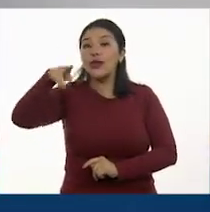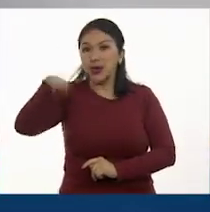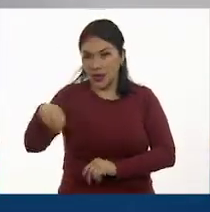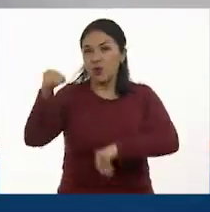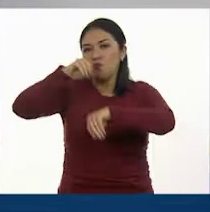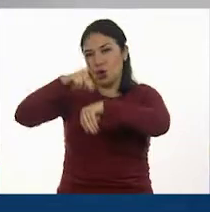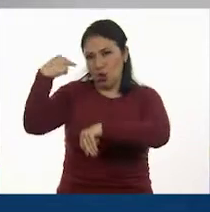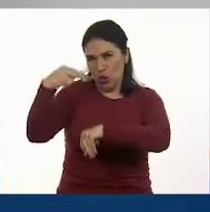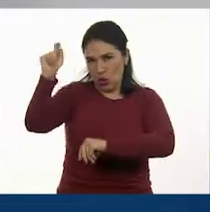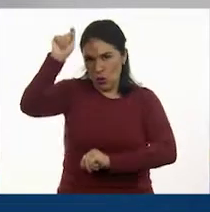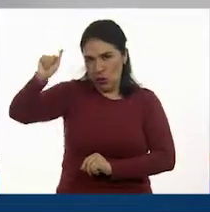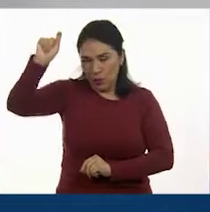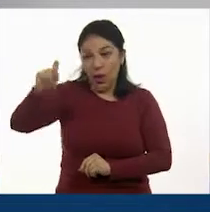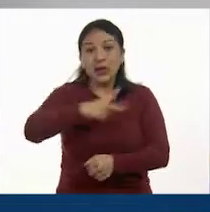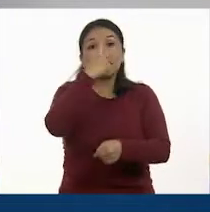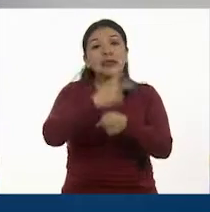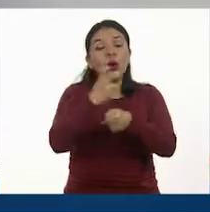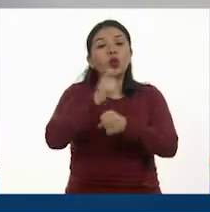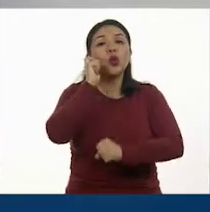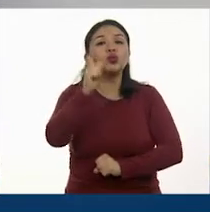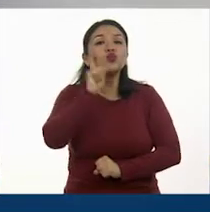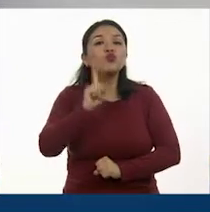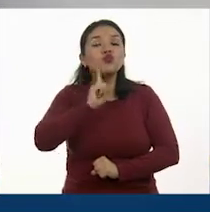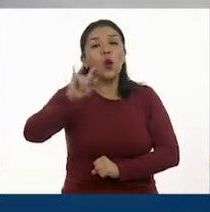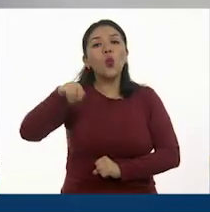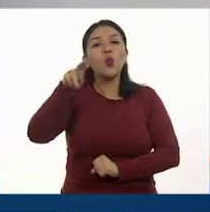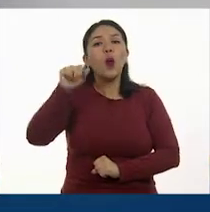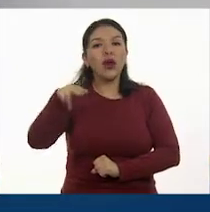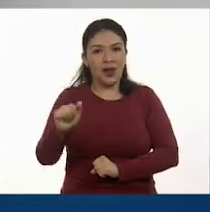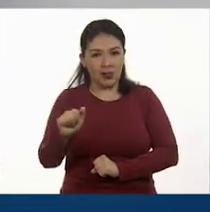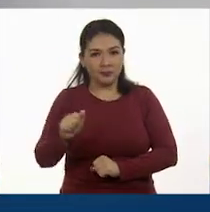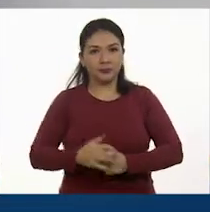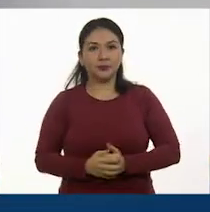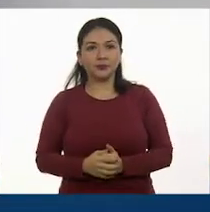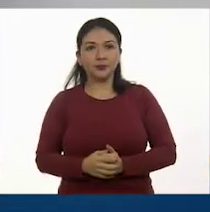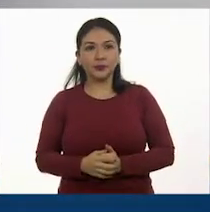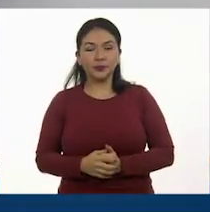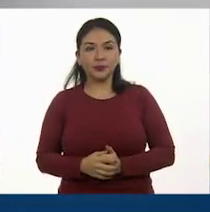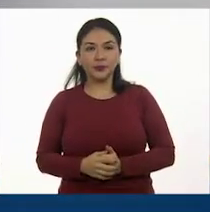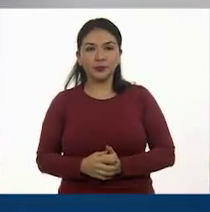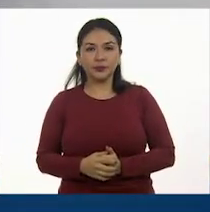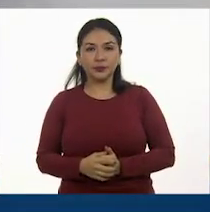y el segundo corresponde a Juana. El de un cuarto.